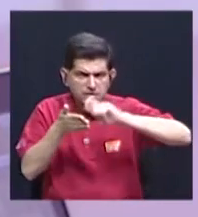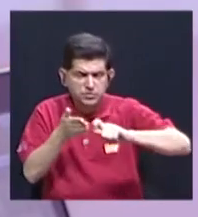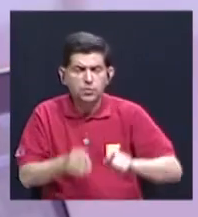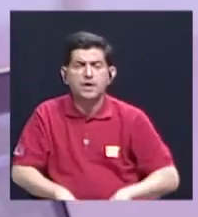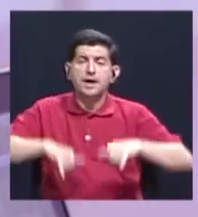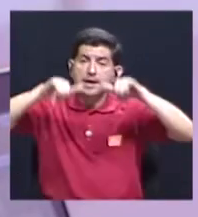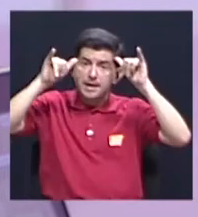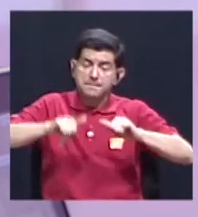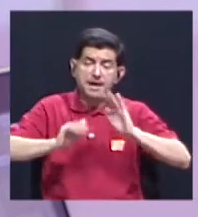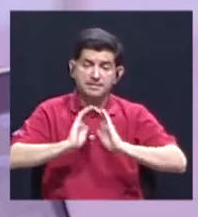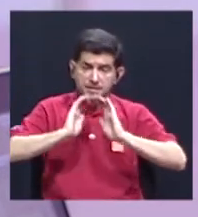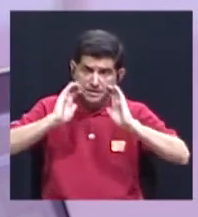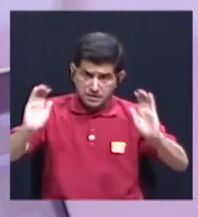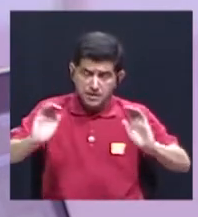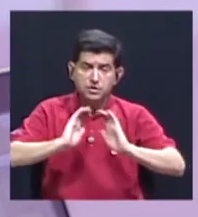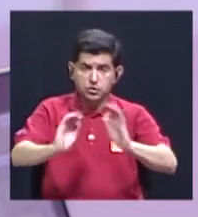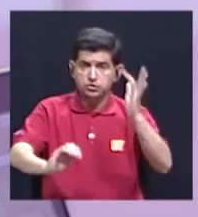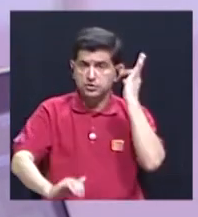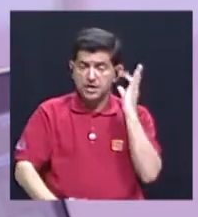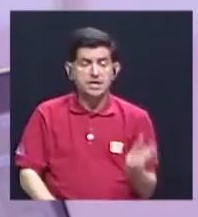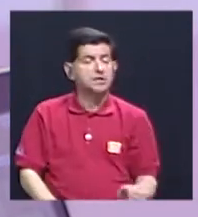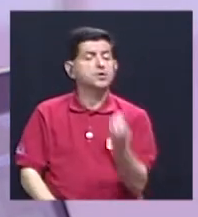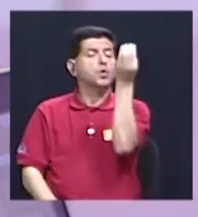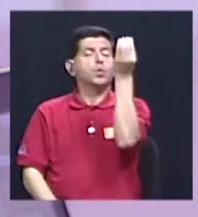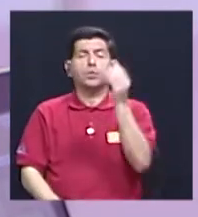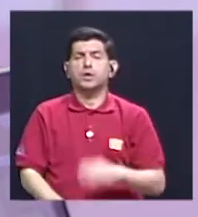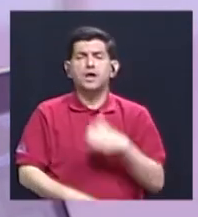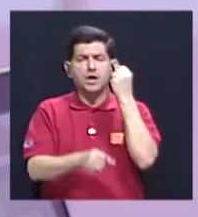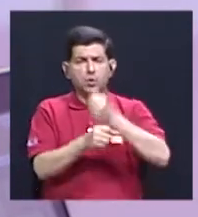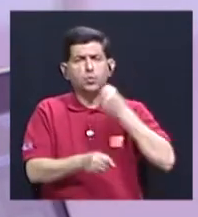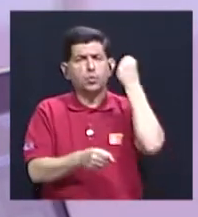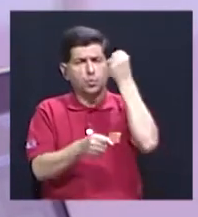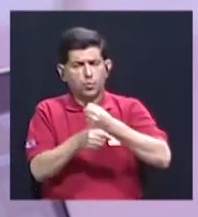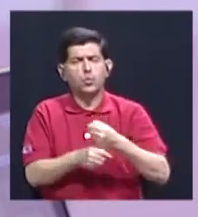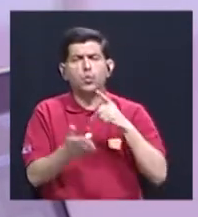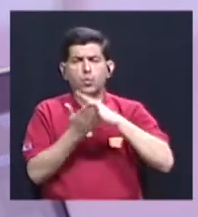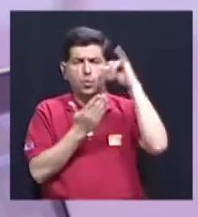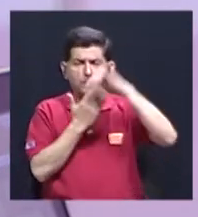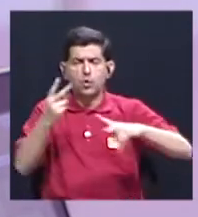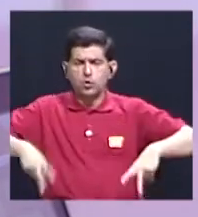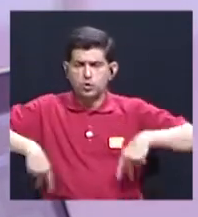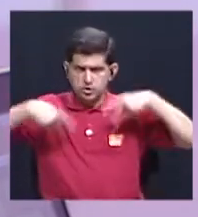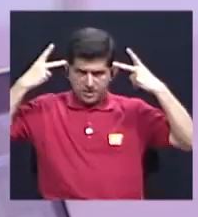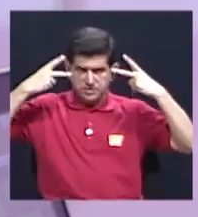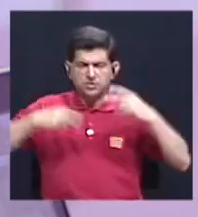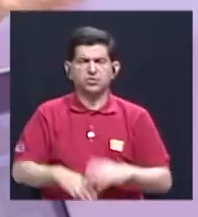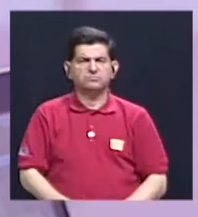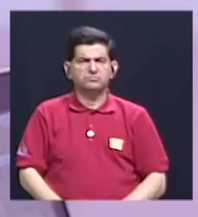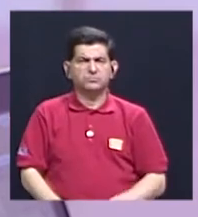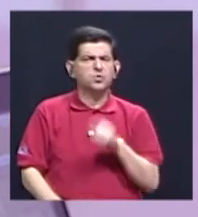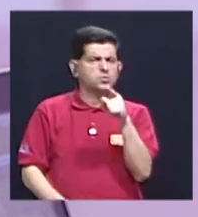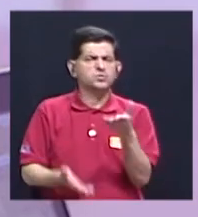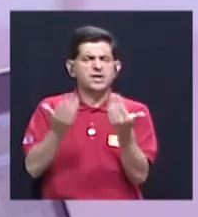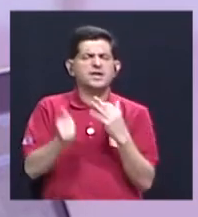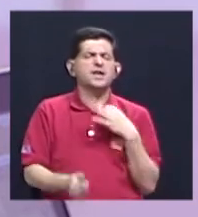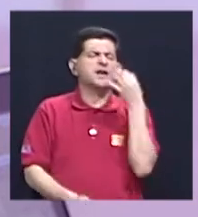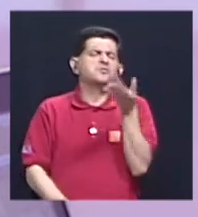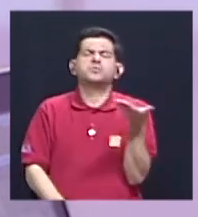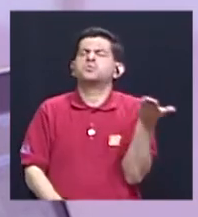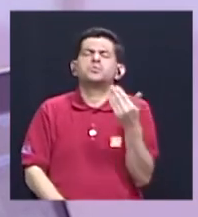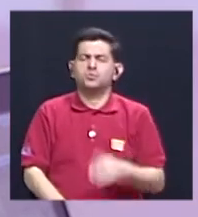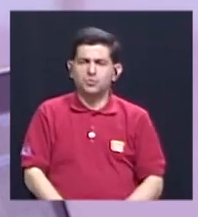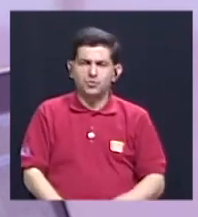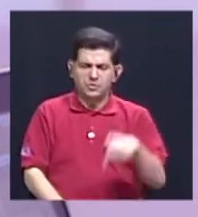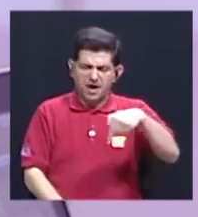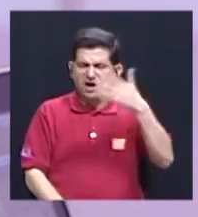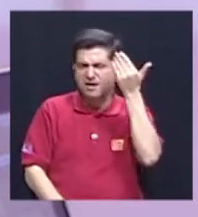por la permanencia de niños y niñas y de jóvenes, se trabaja mucho lo que es el proyecto de vida. ¿Qué quieres ser vos en el futuro? ¿Por